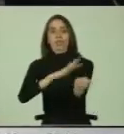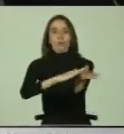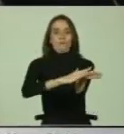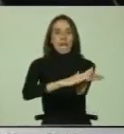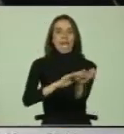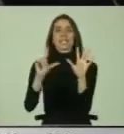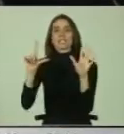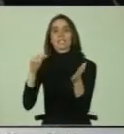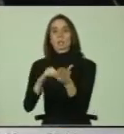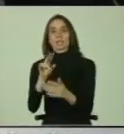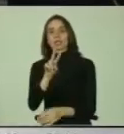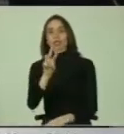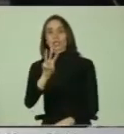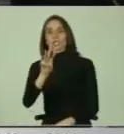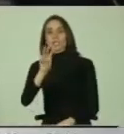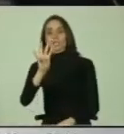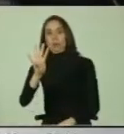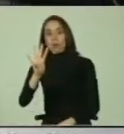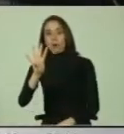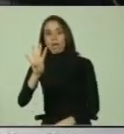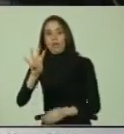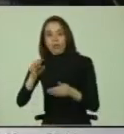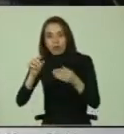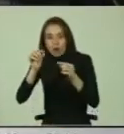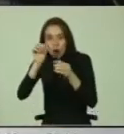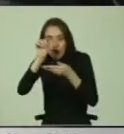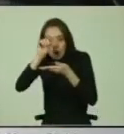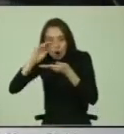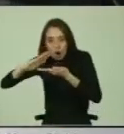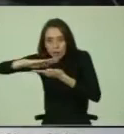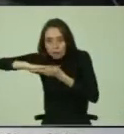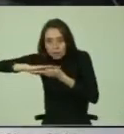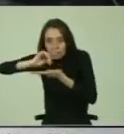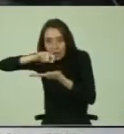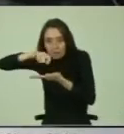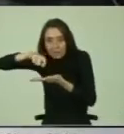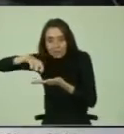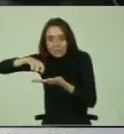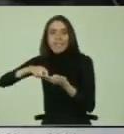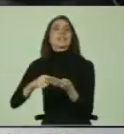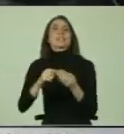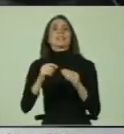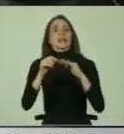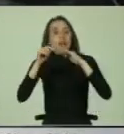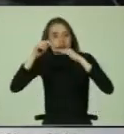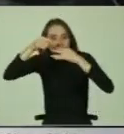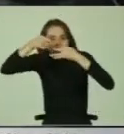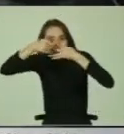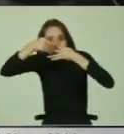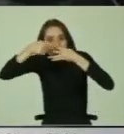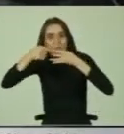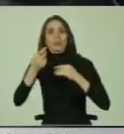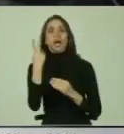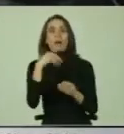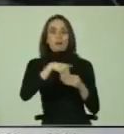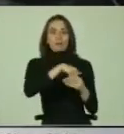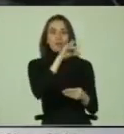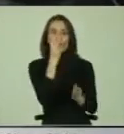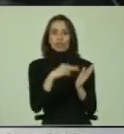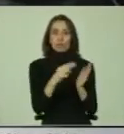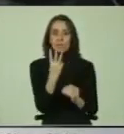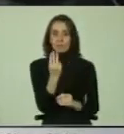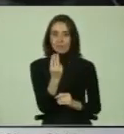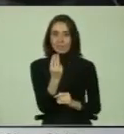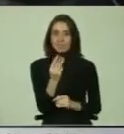y 7.234 con sistema de ranuras. Para las elecciones de 2013, el CERVEL elaboró una